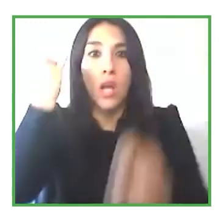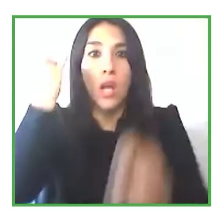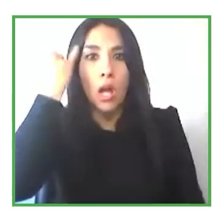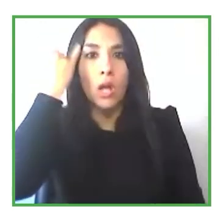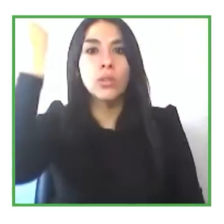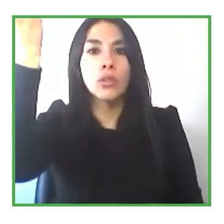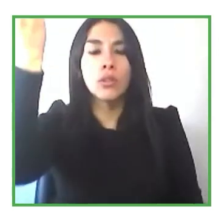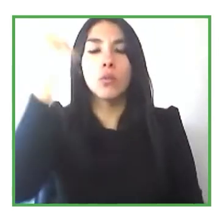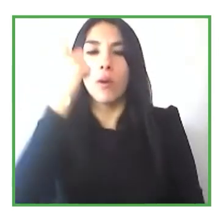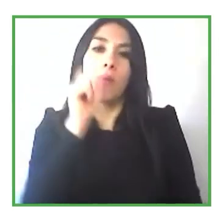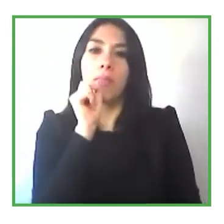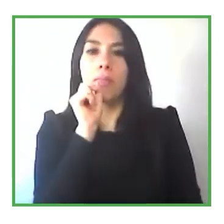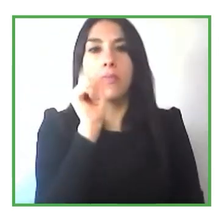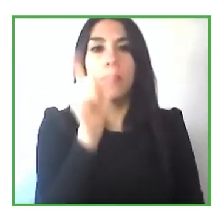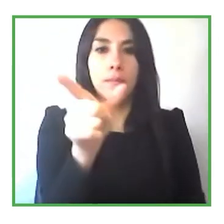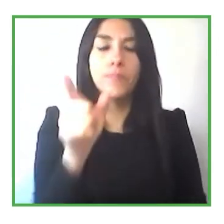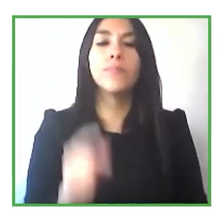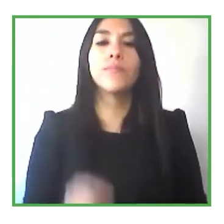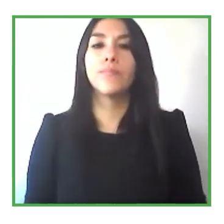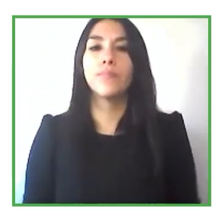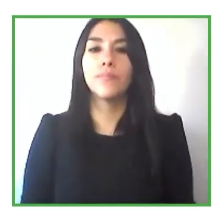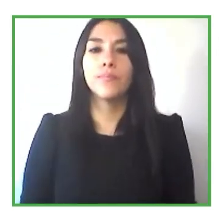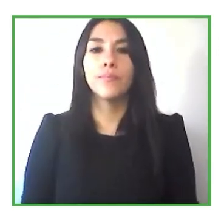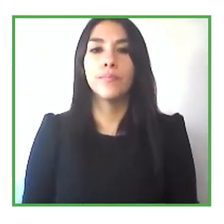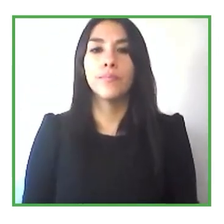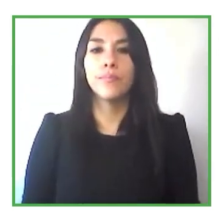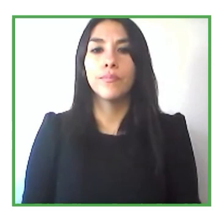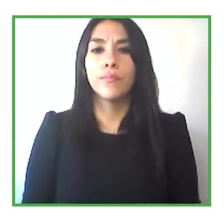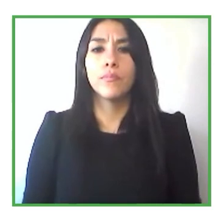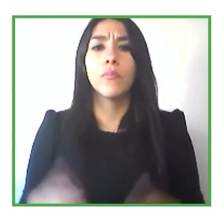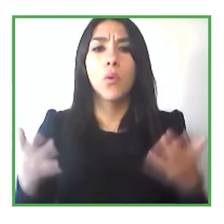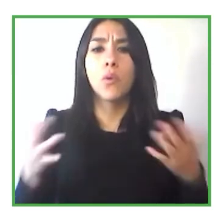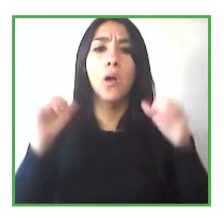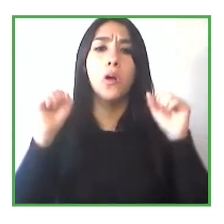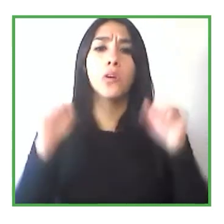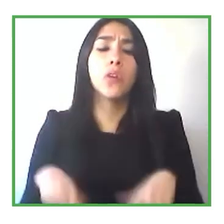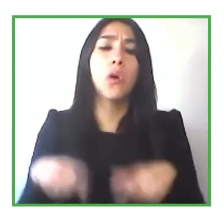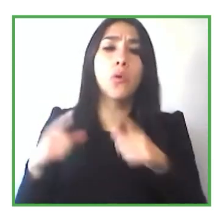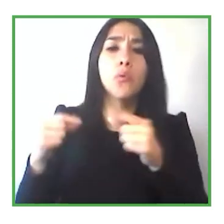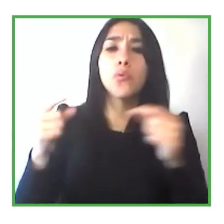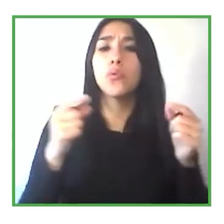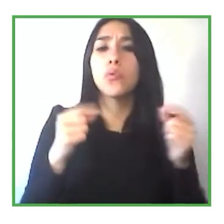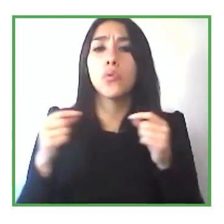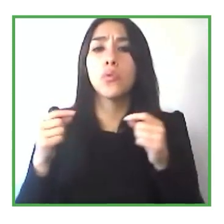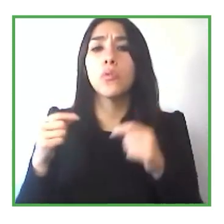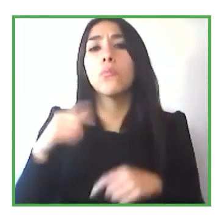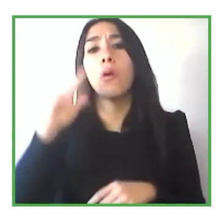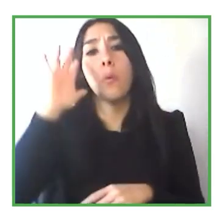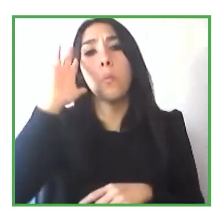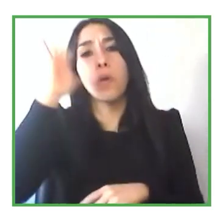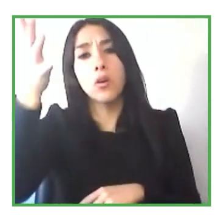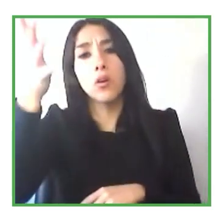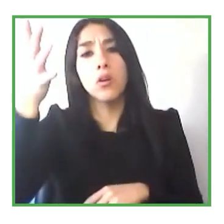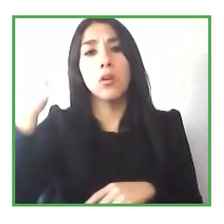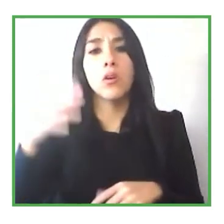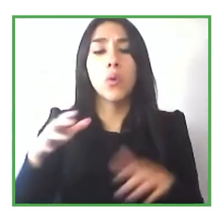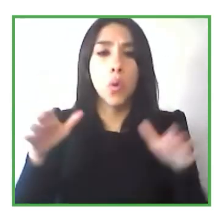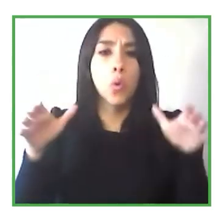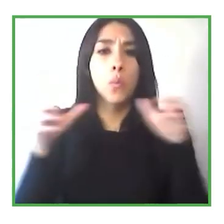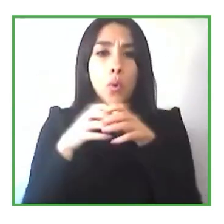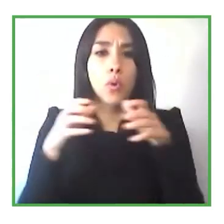¿qué podemos hacer como para tener un un compacto de negocios ¿no? que las las empresas